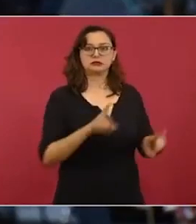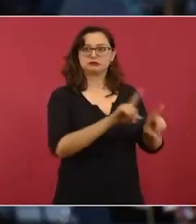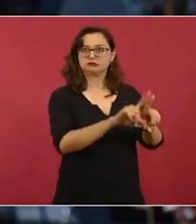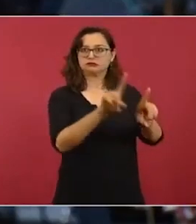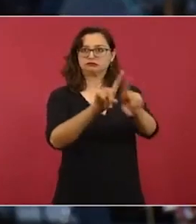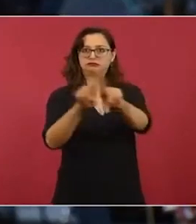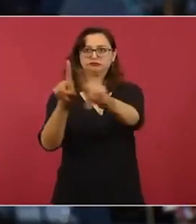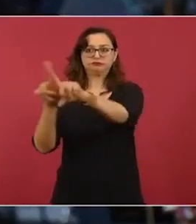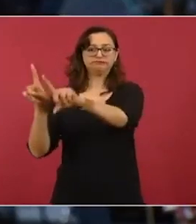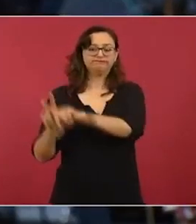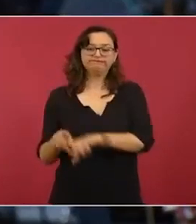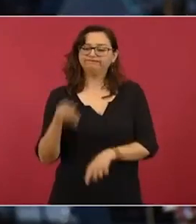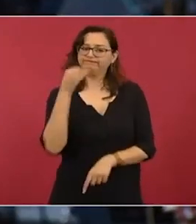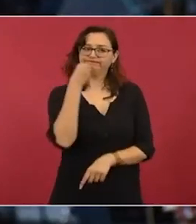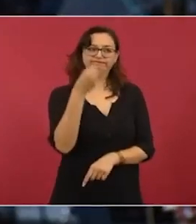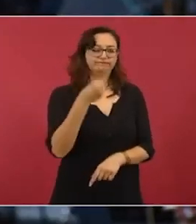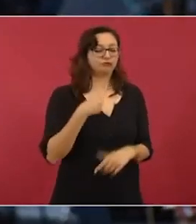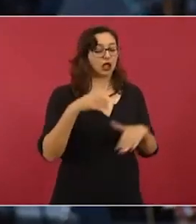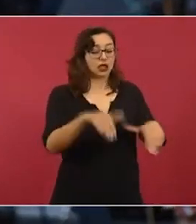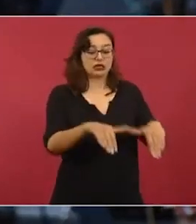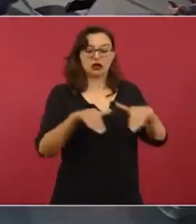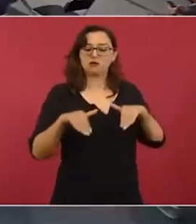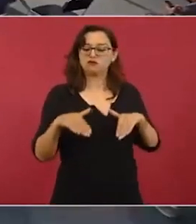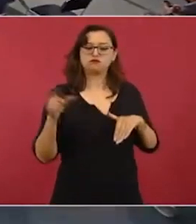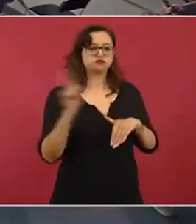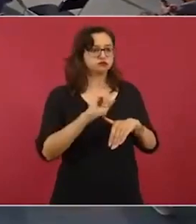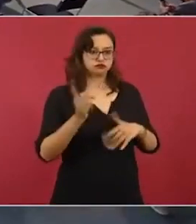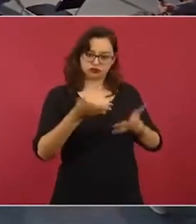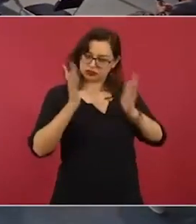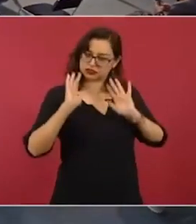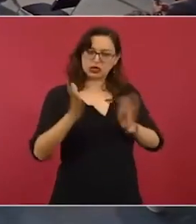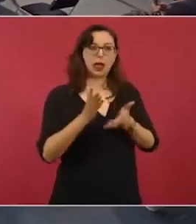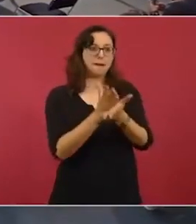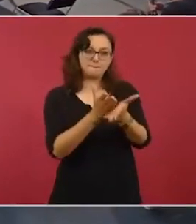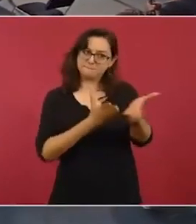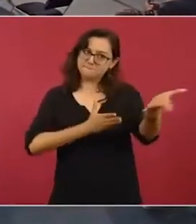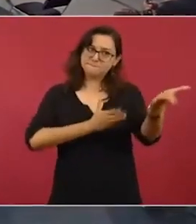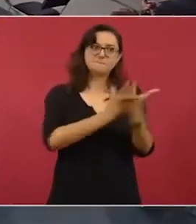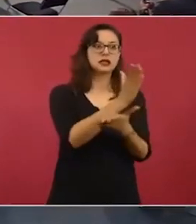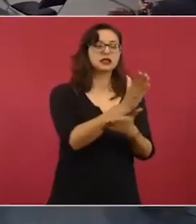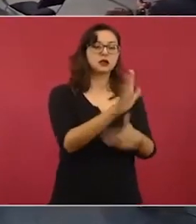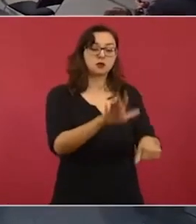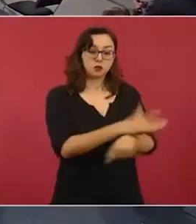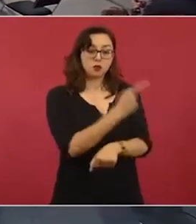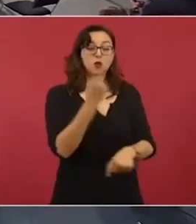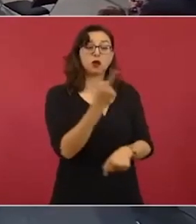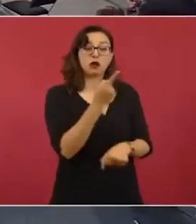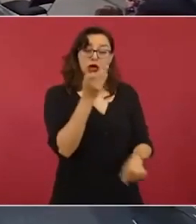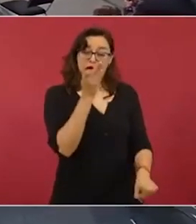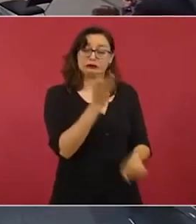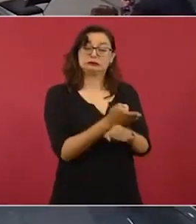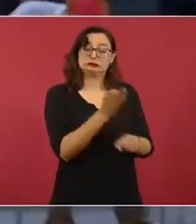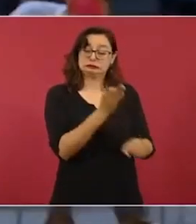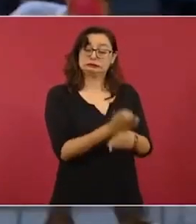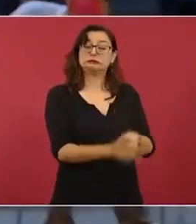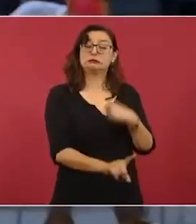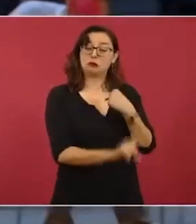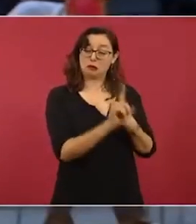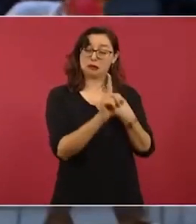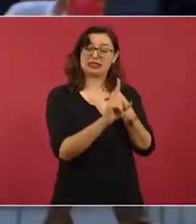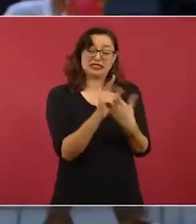de otros países que han tenido que tomar una postura porque la situación en estos momentos, y yo la he vivido en muchas guerras, es